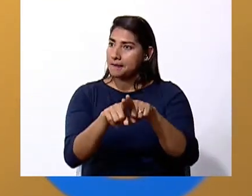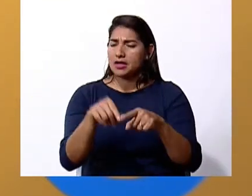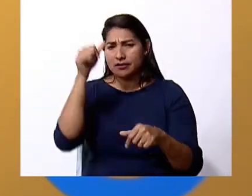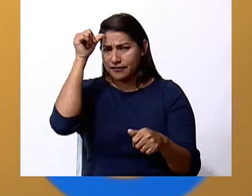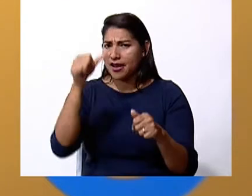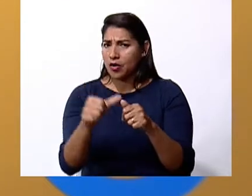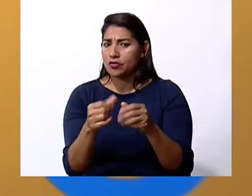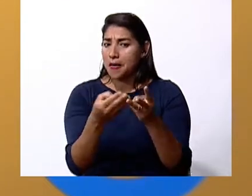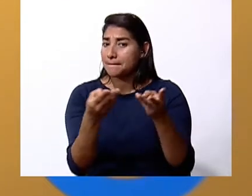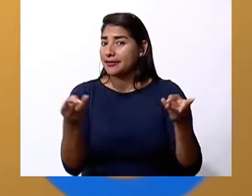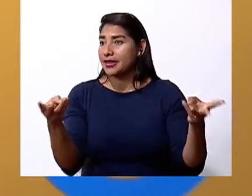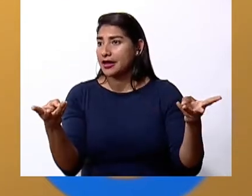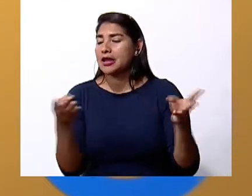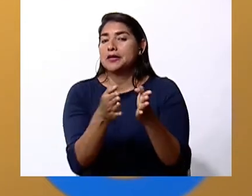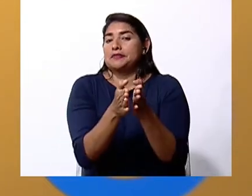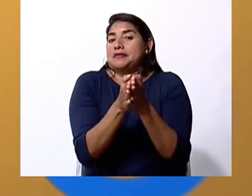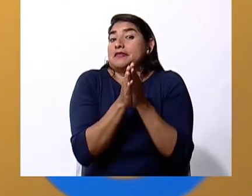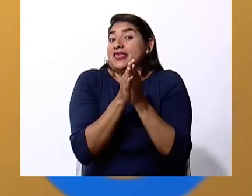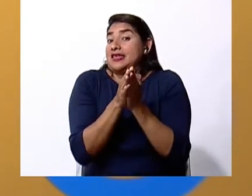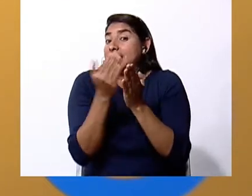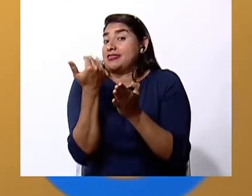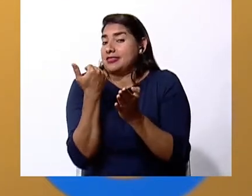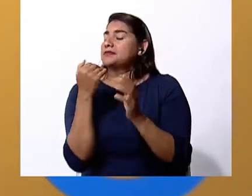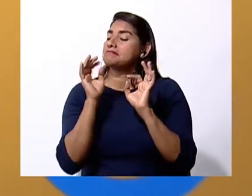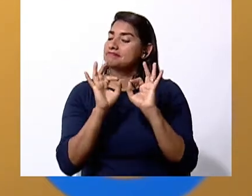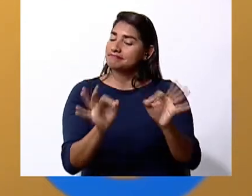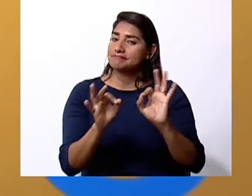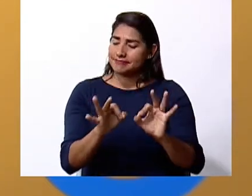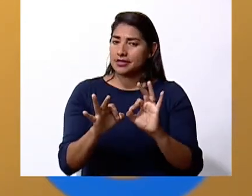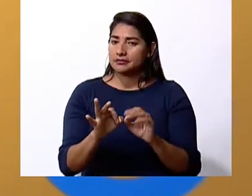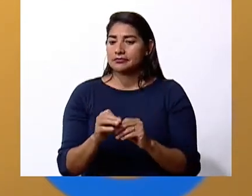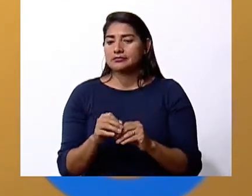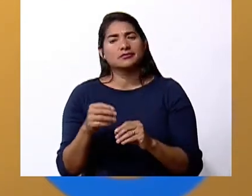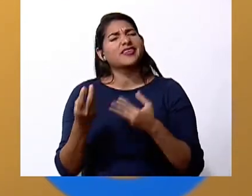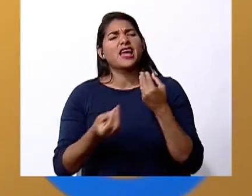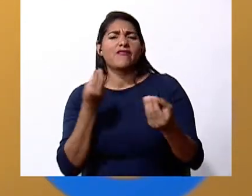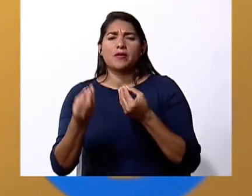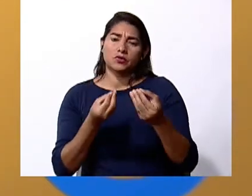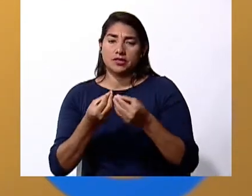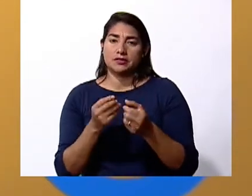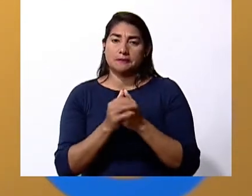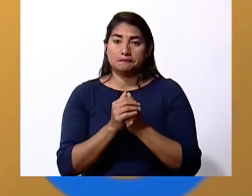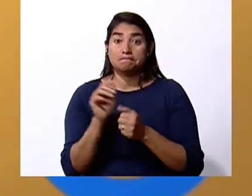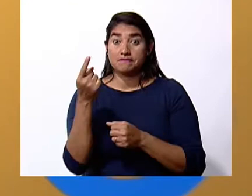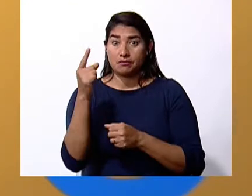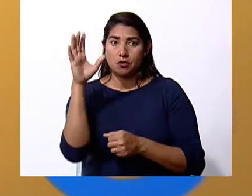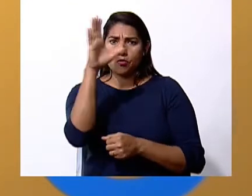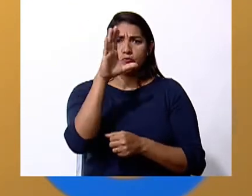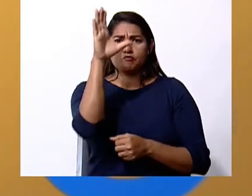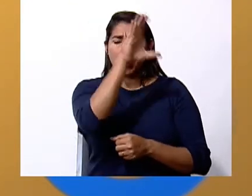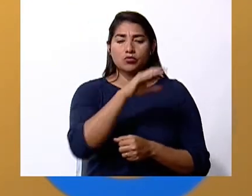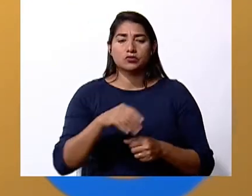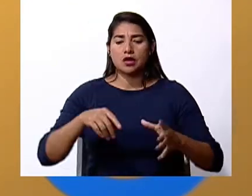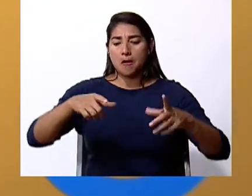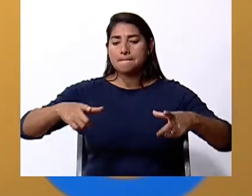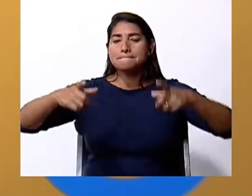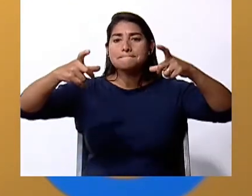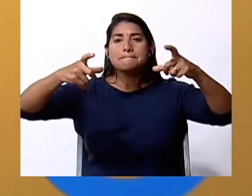materiales que te pedí? Muy bien. Lo primero que vas a hacer es buscar un plato.